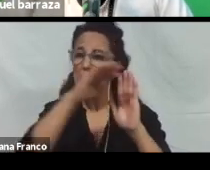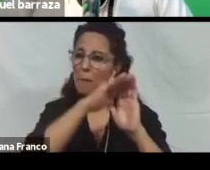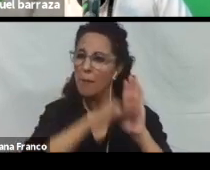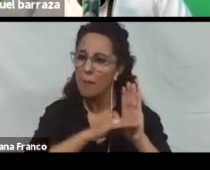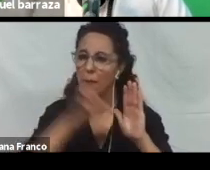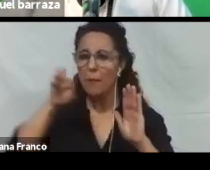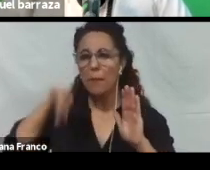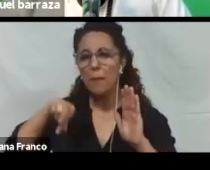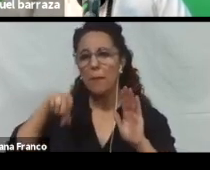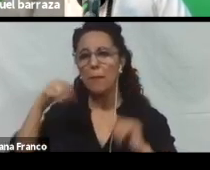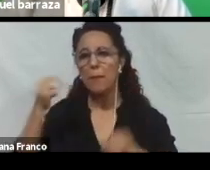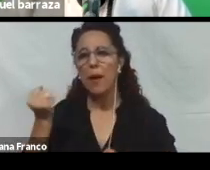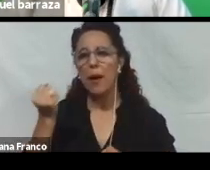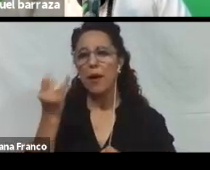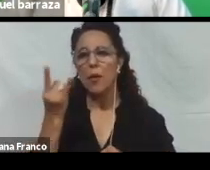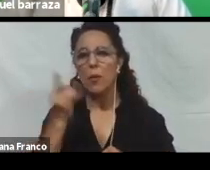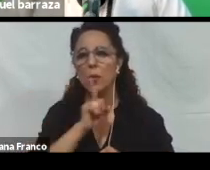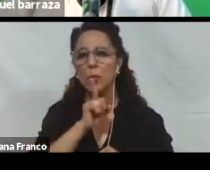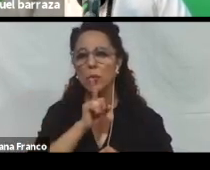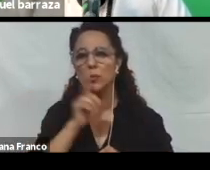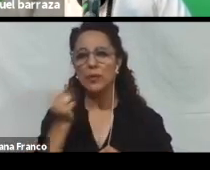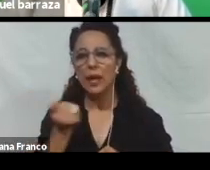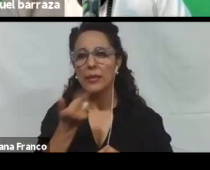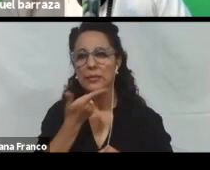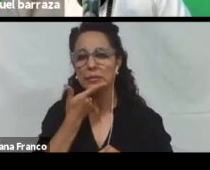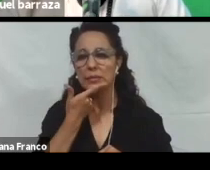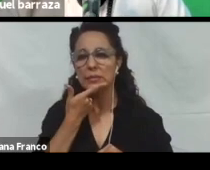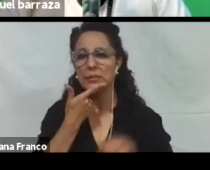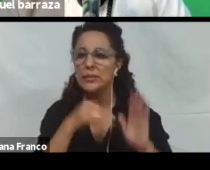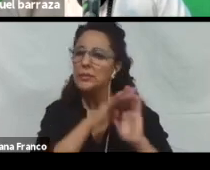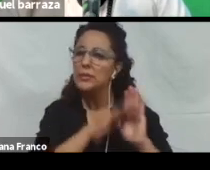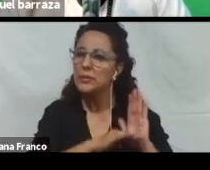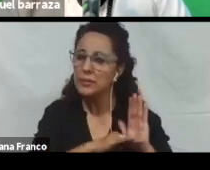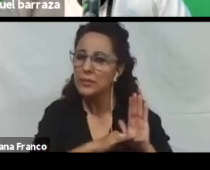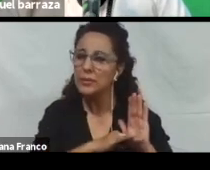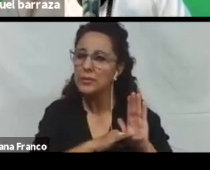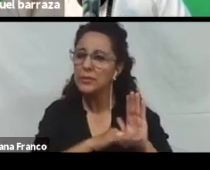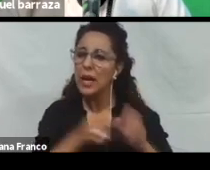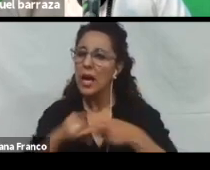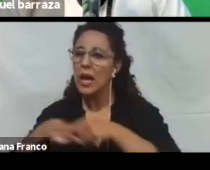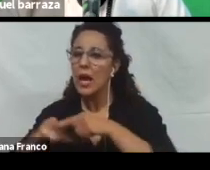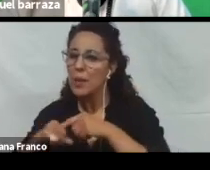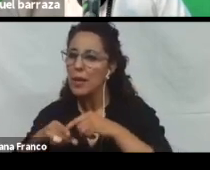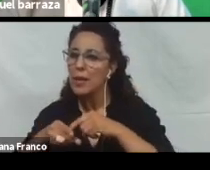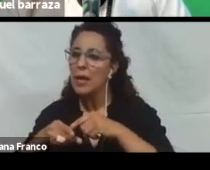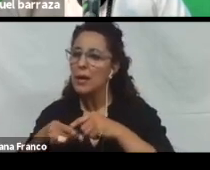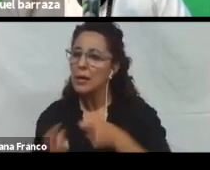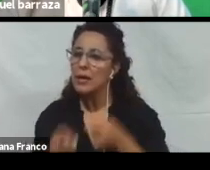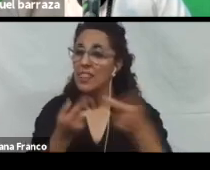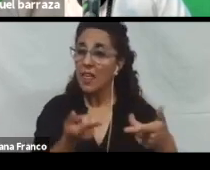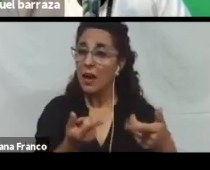son las herramientas que generan contenidos, y esas herramientas